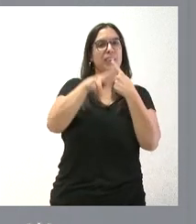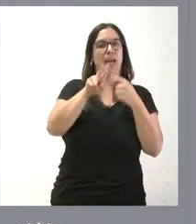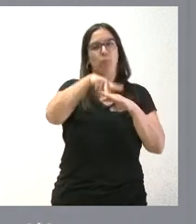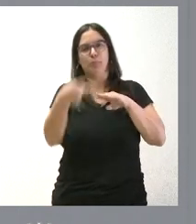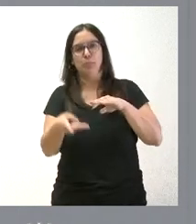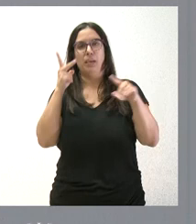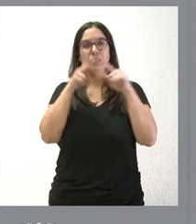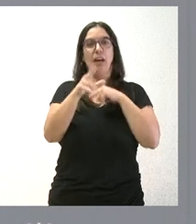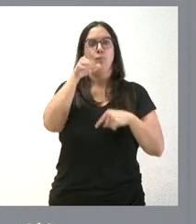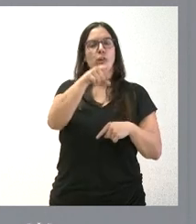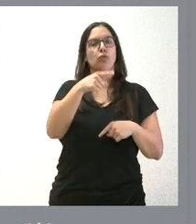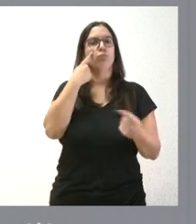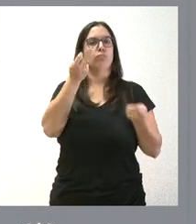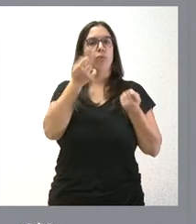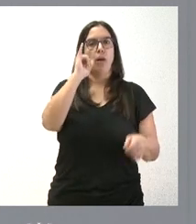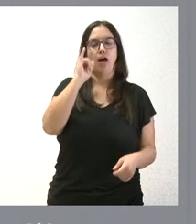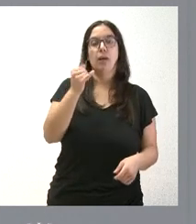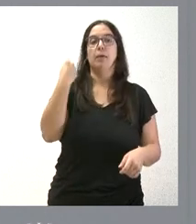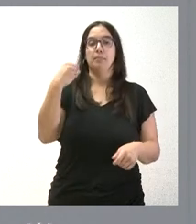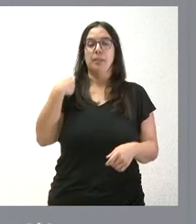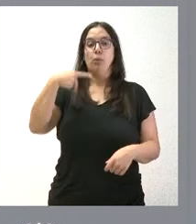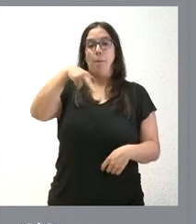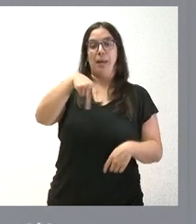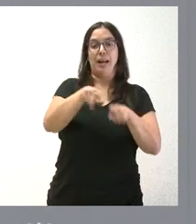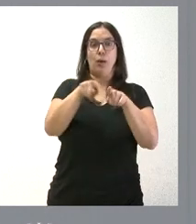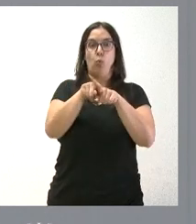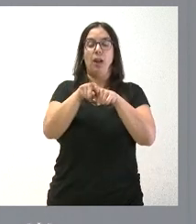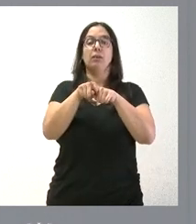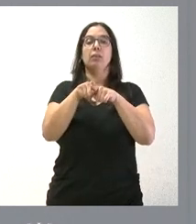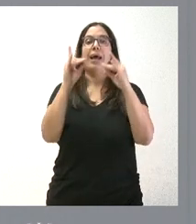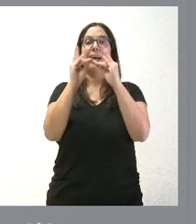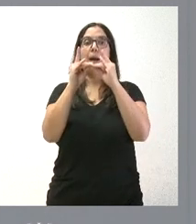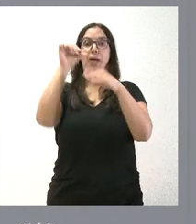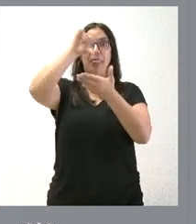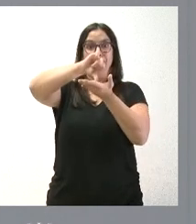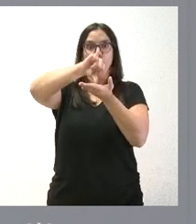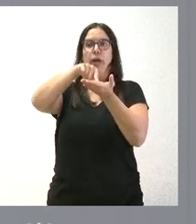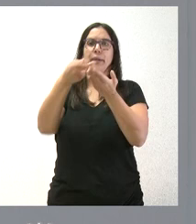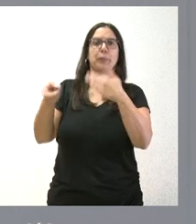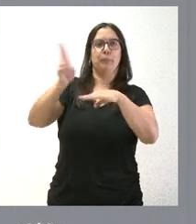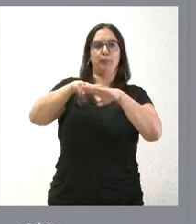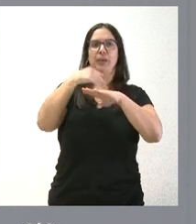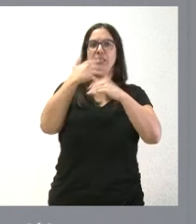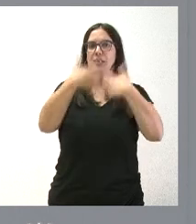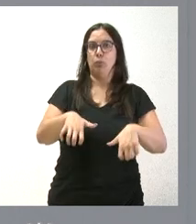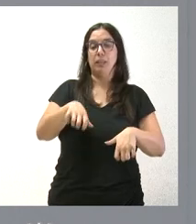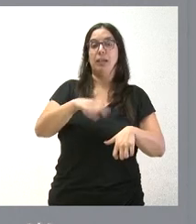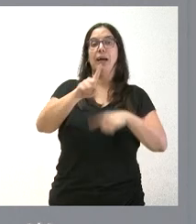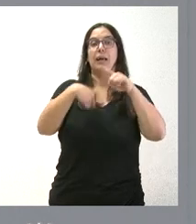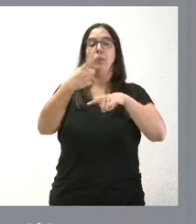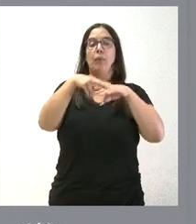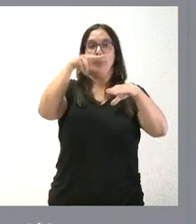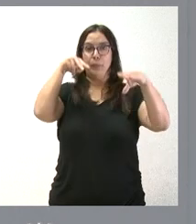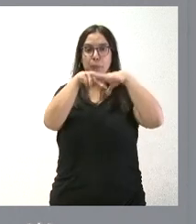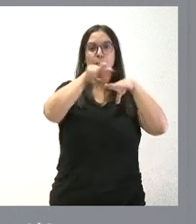monitorizado. Es capaz de colocar las piernas en el centro de la cama de una manera casi automática y, además, ayuda a recogerlas a la hora de preparar la acción de